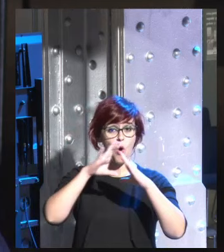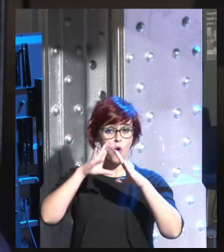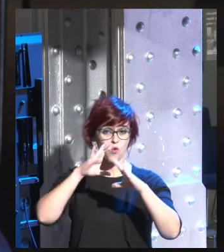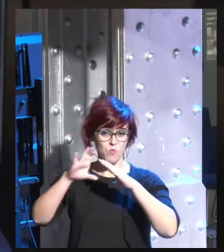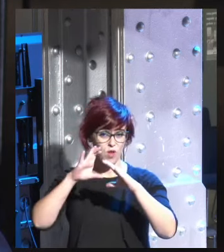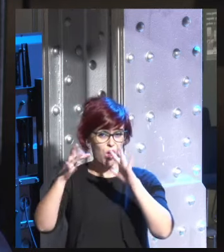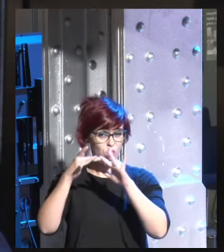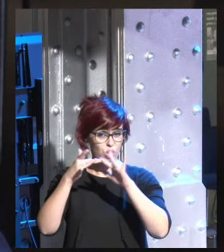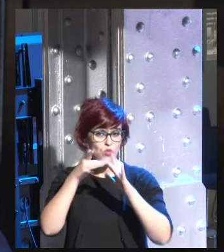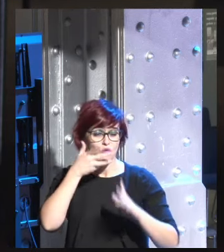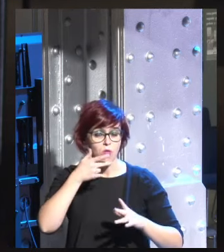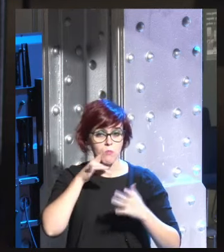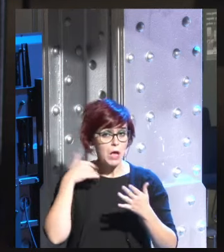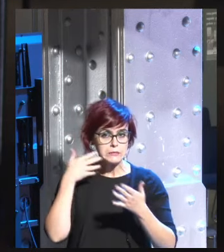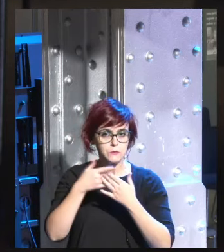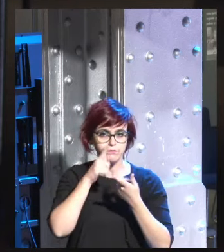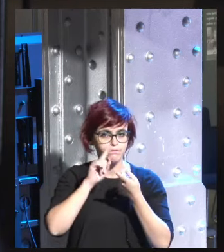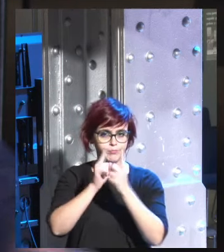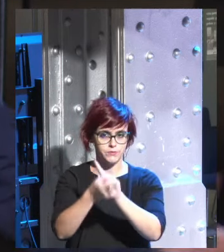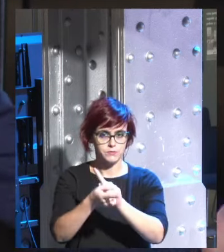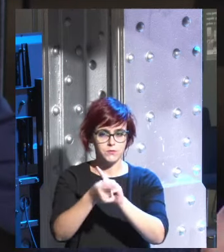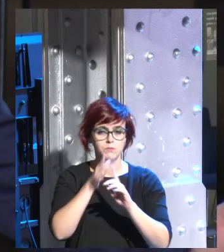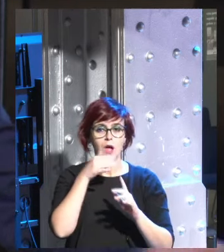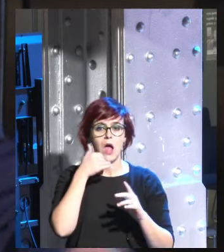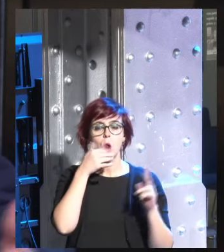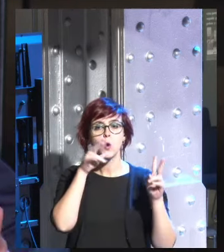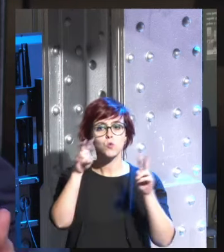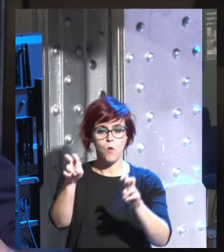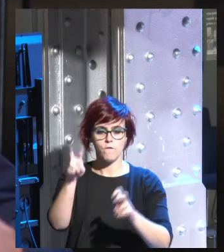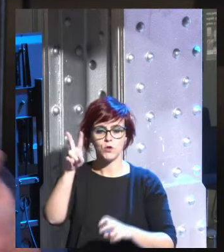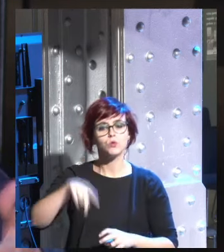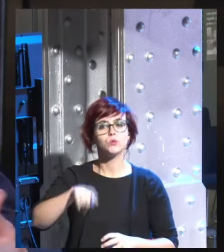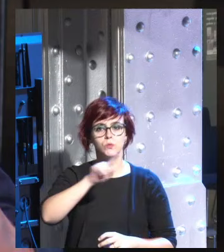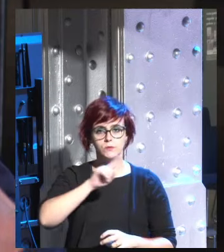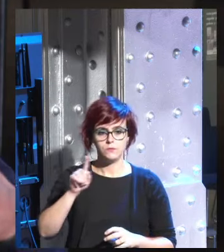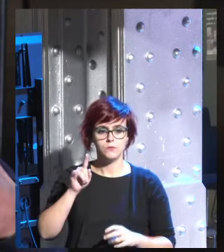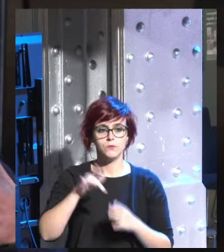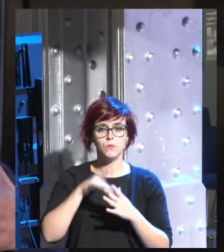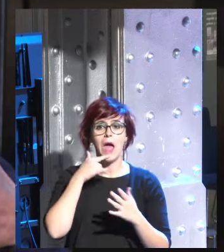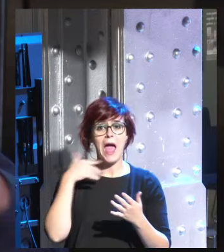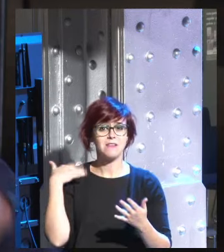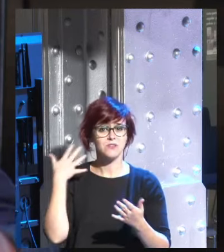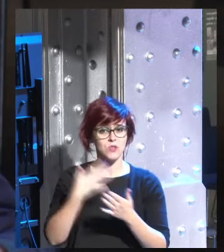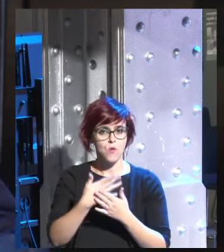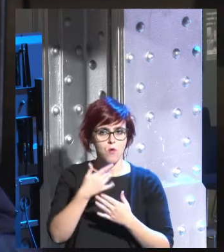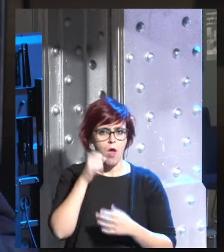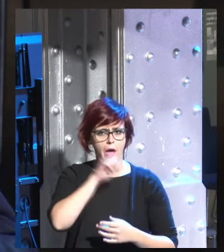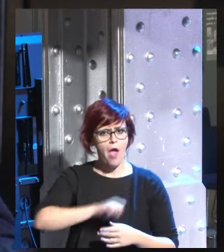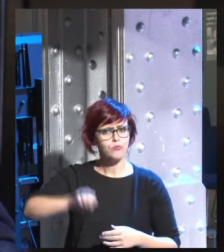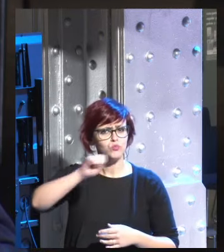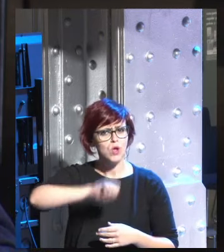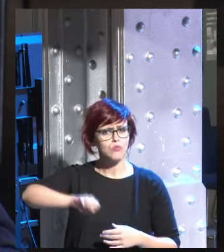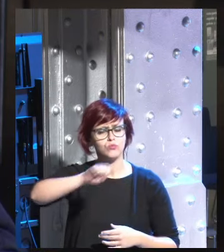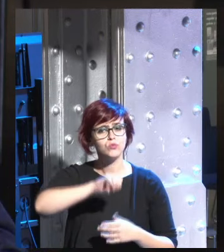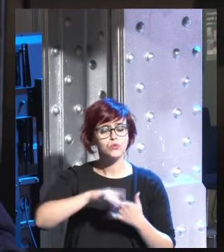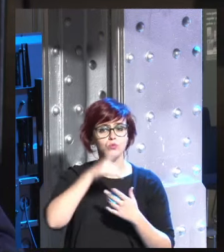esto no es algo completamente nuevo hemos visto que durante miles de años los humanos han